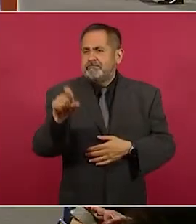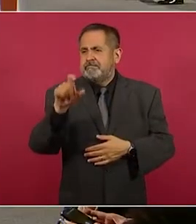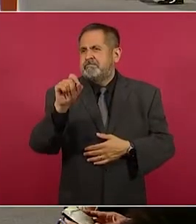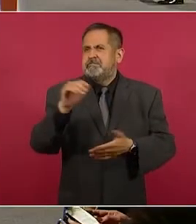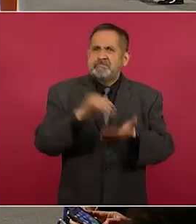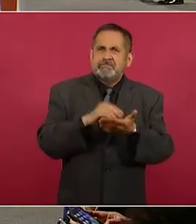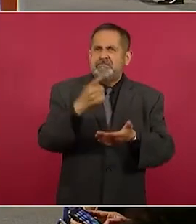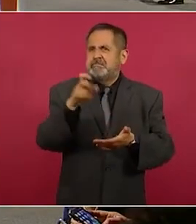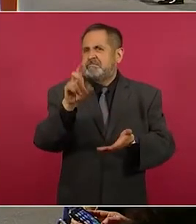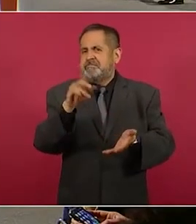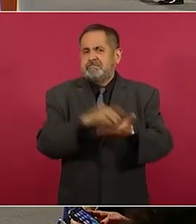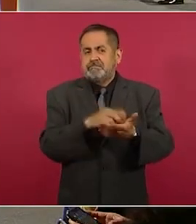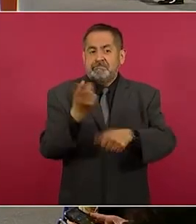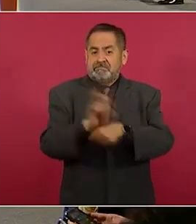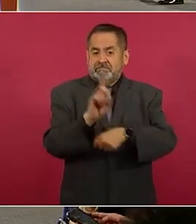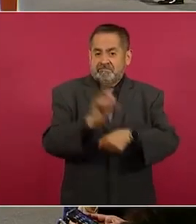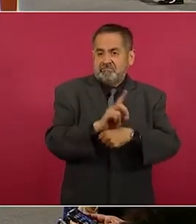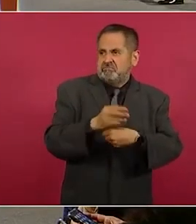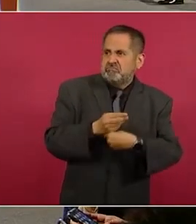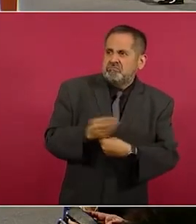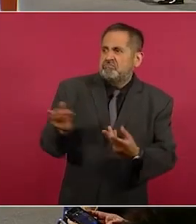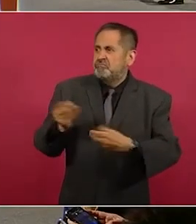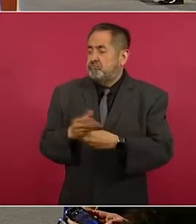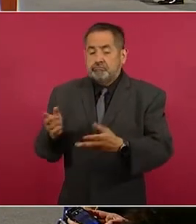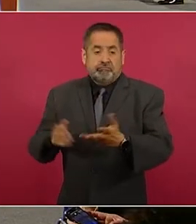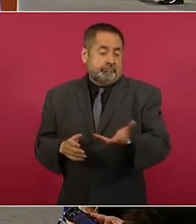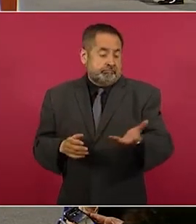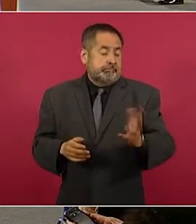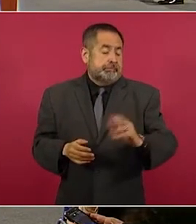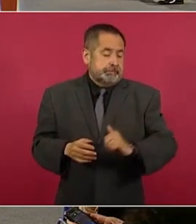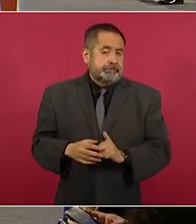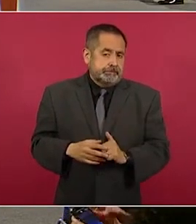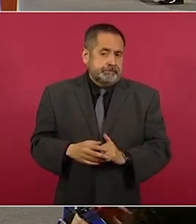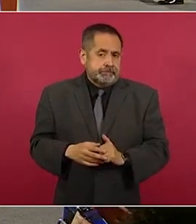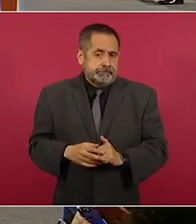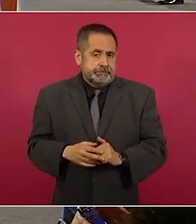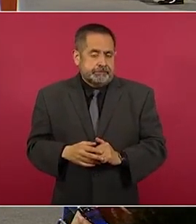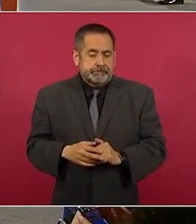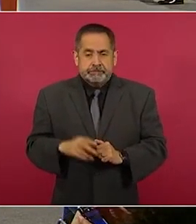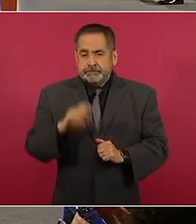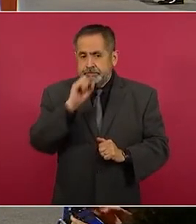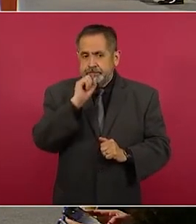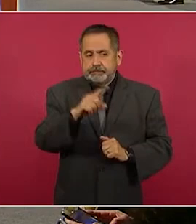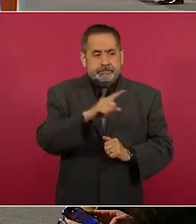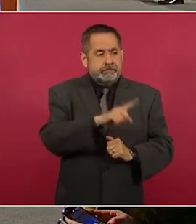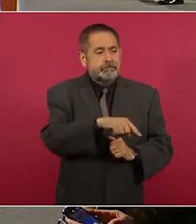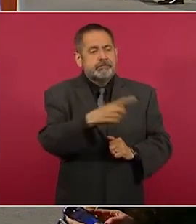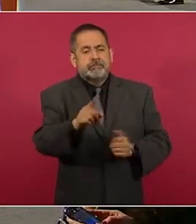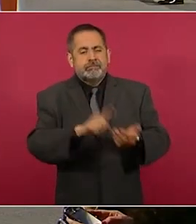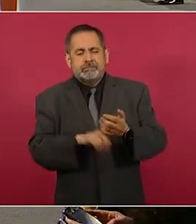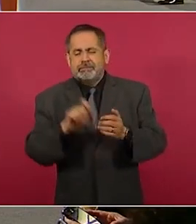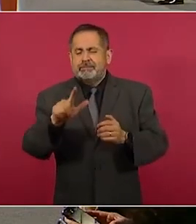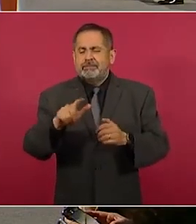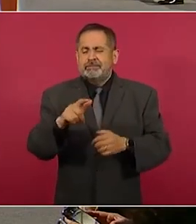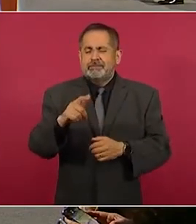Claro que existía también el Hijo del Aguisote